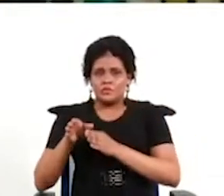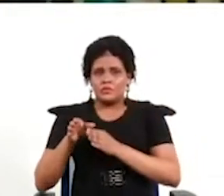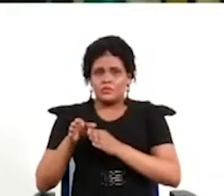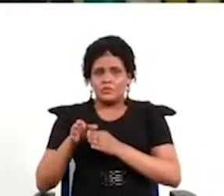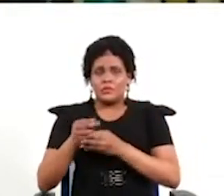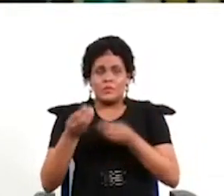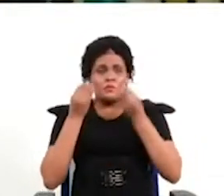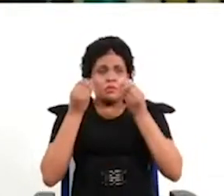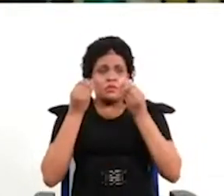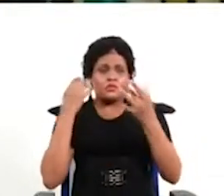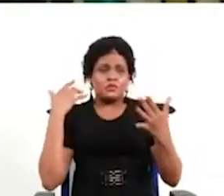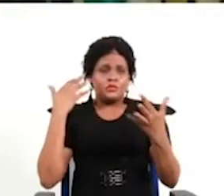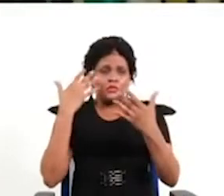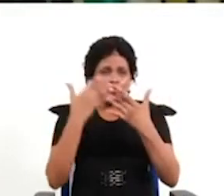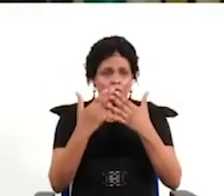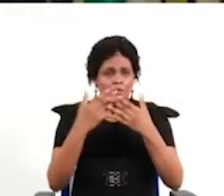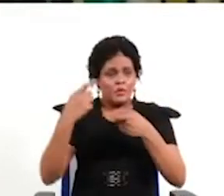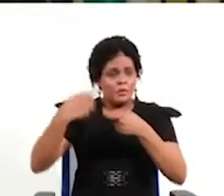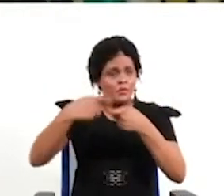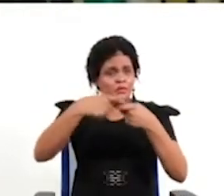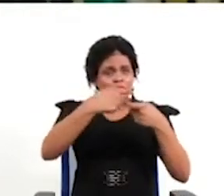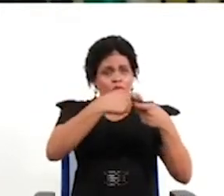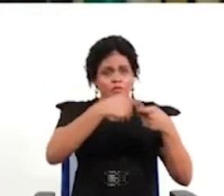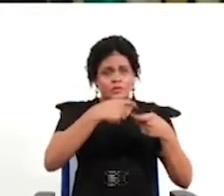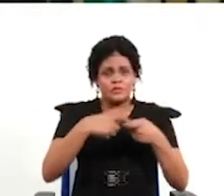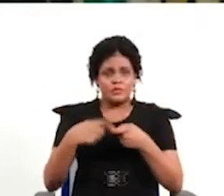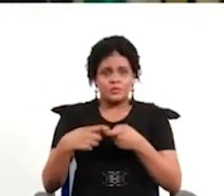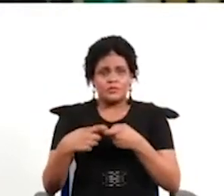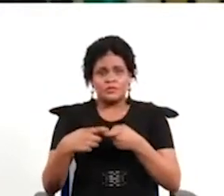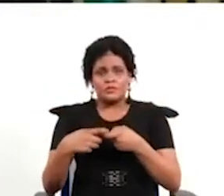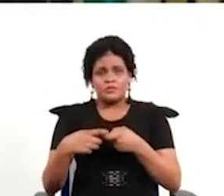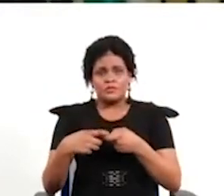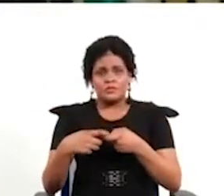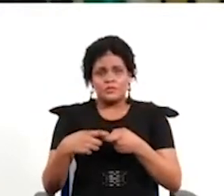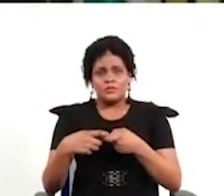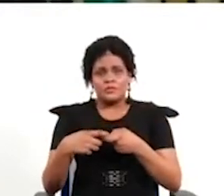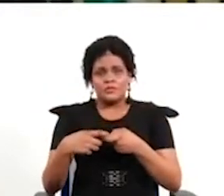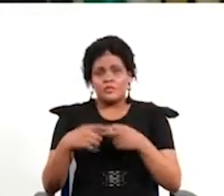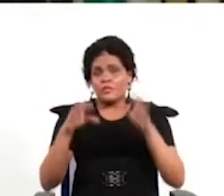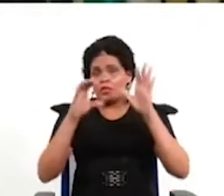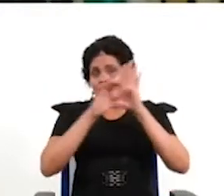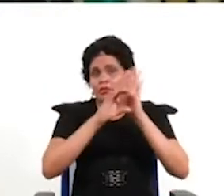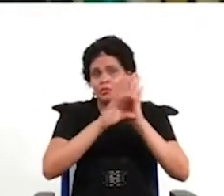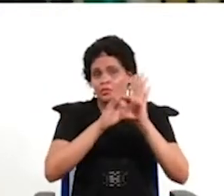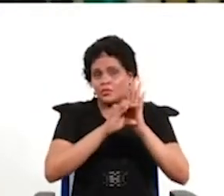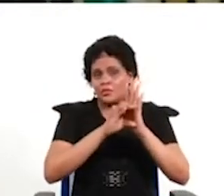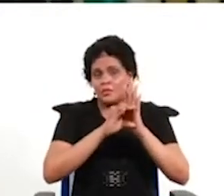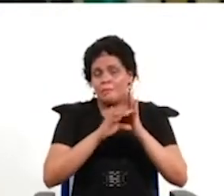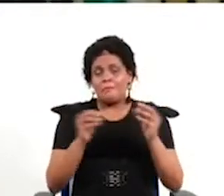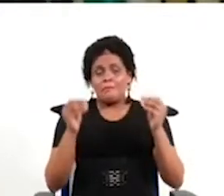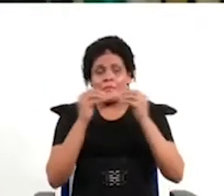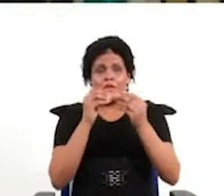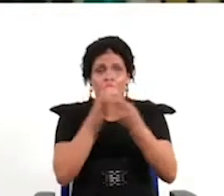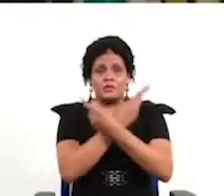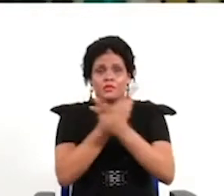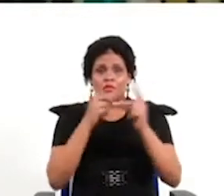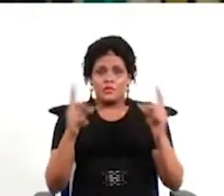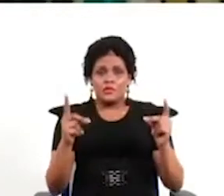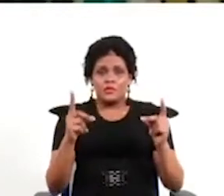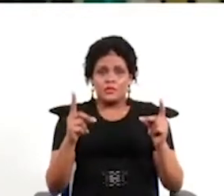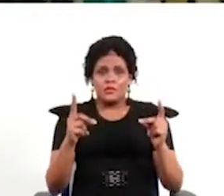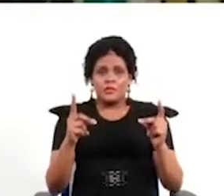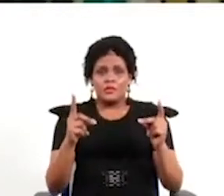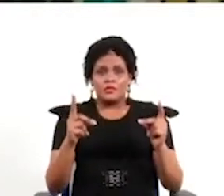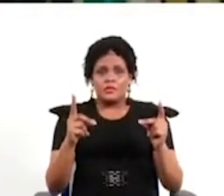mucho tiempo o que la participación tampoco garantiza que una constitución va a ser más democrática digamos se